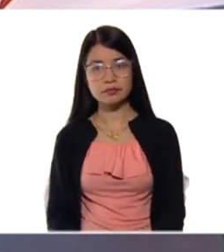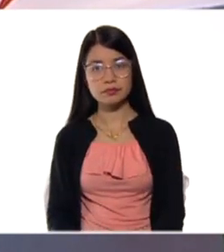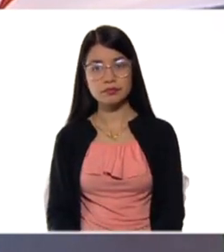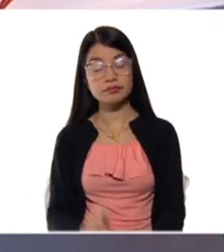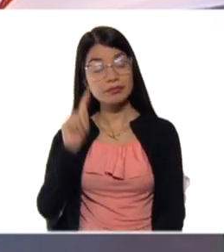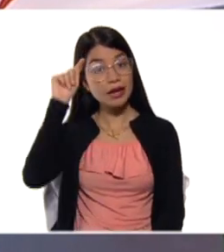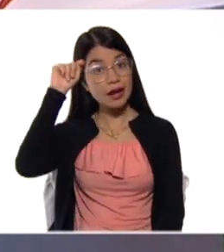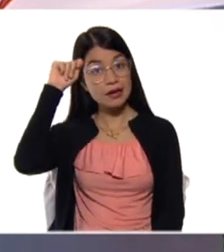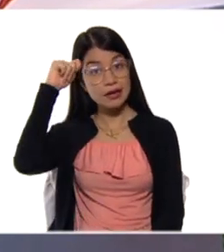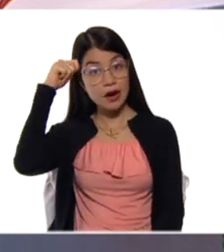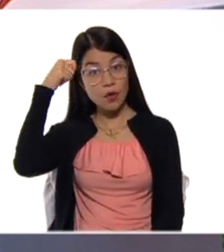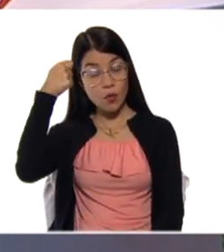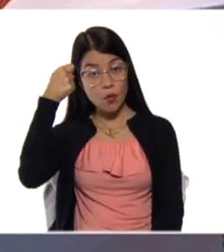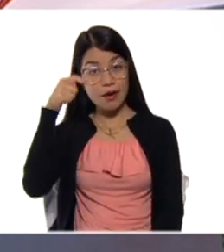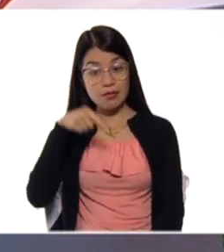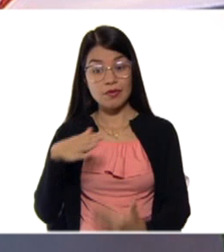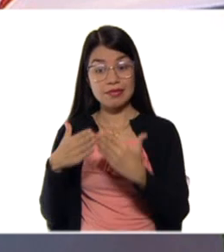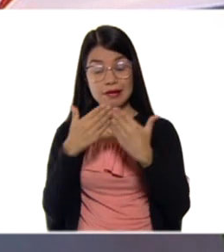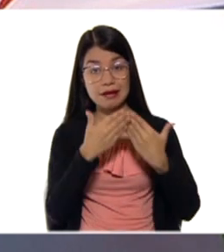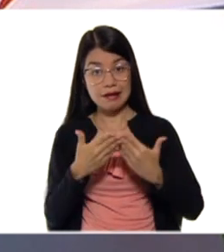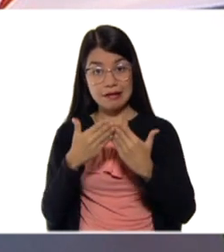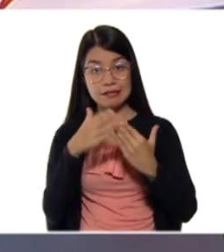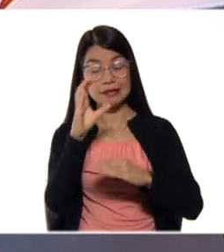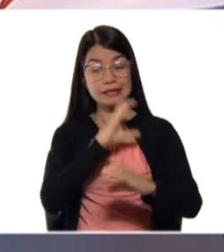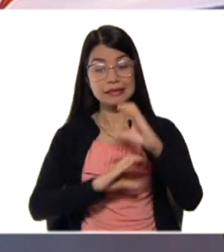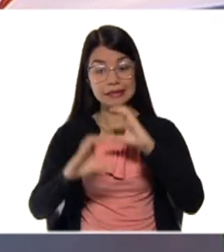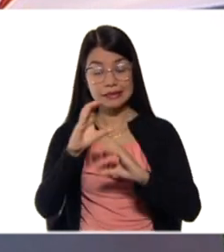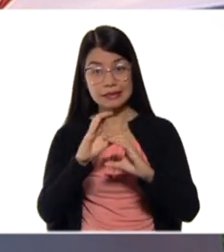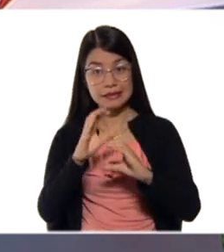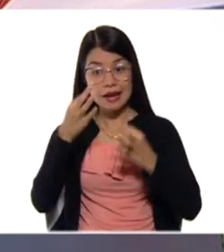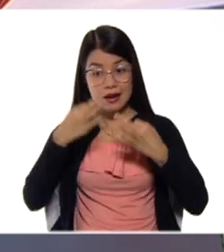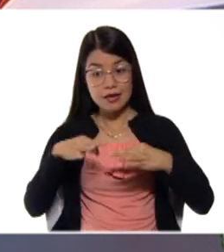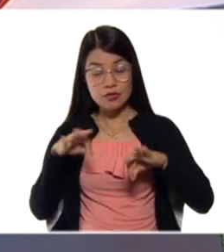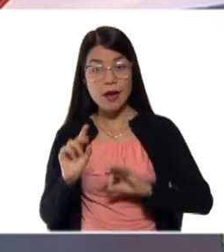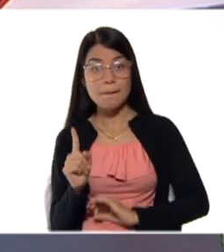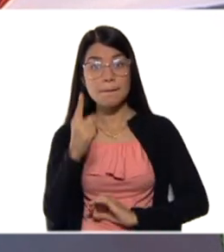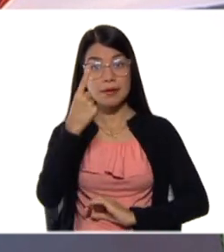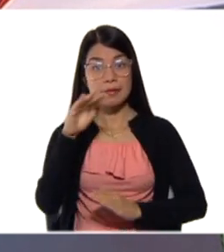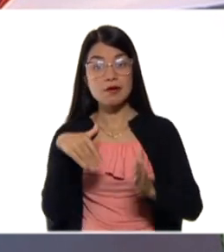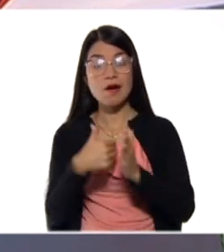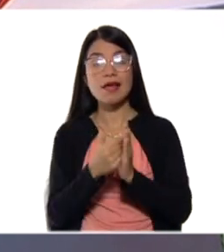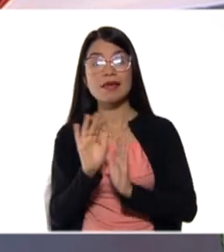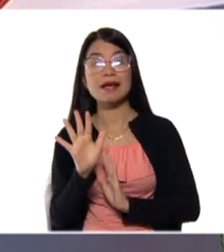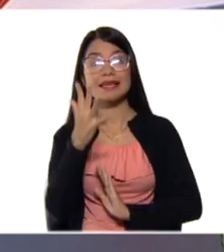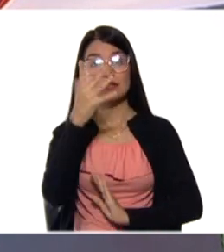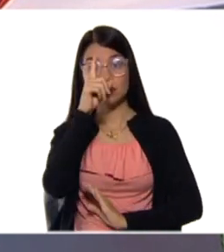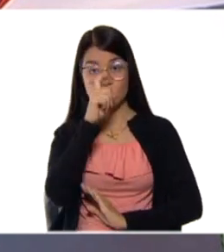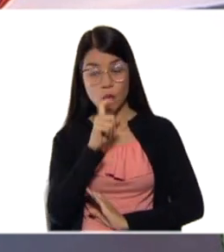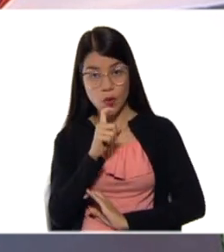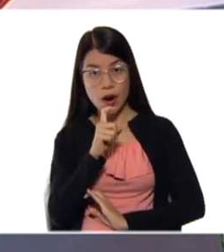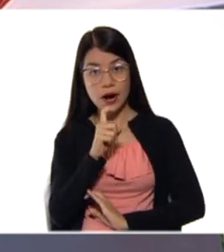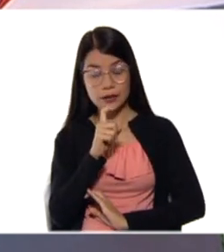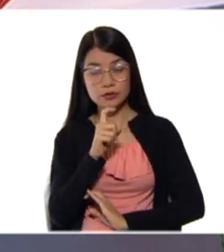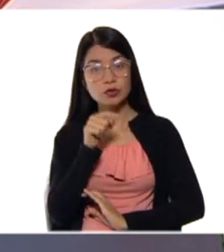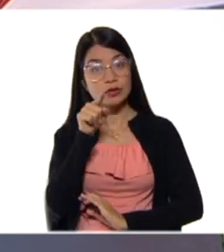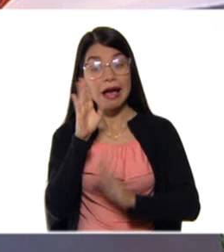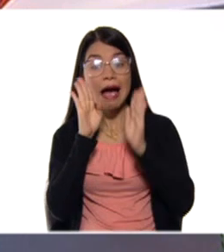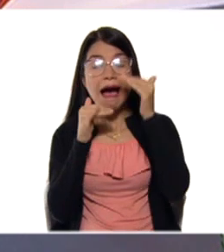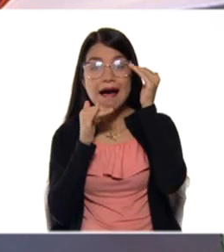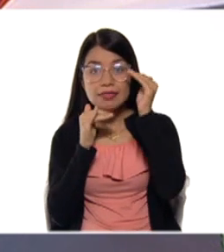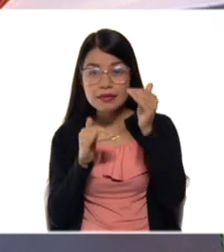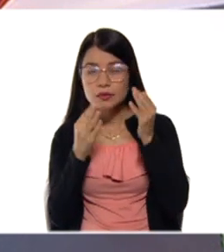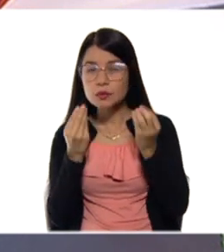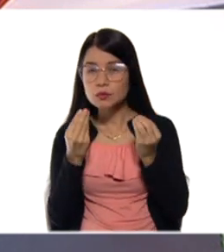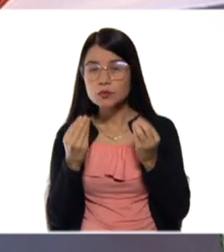recuerden que nuestras clases de ciencias naturales van desde el primero a quinto año independientemente. Así que pongan mucha atención.